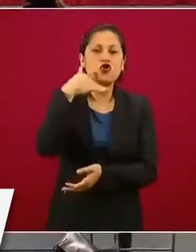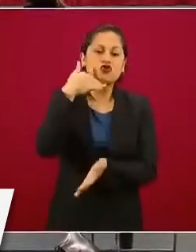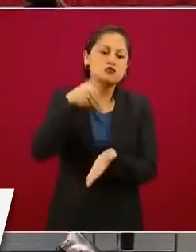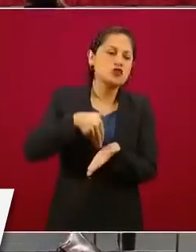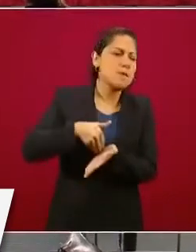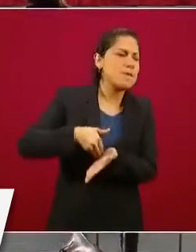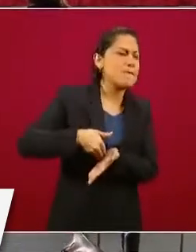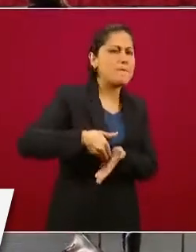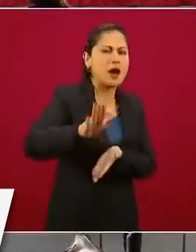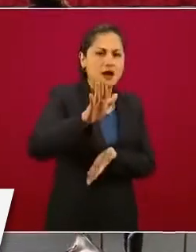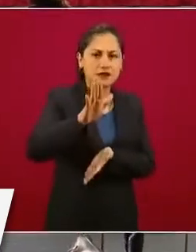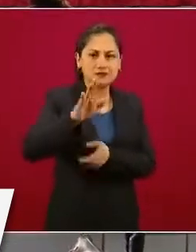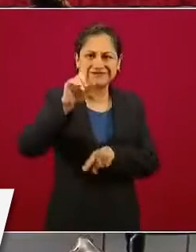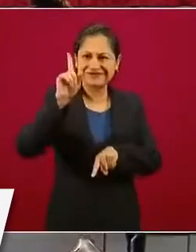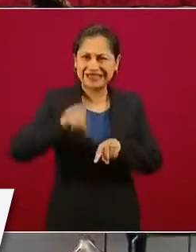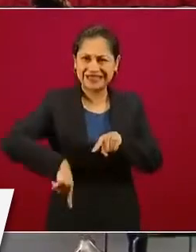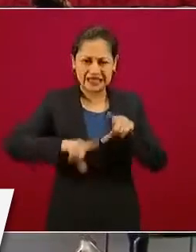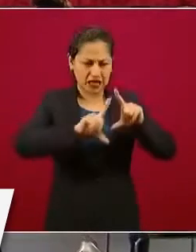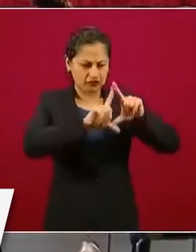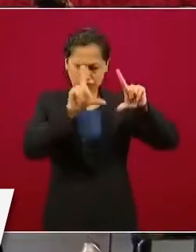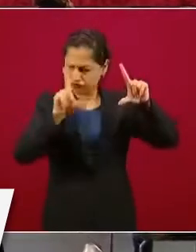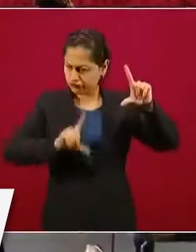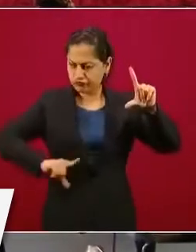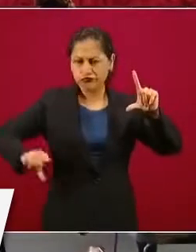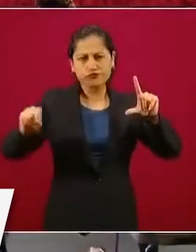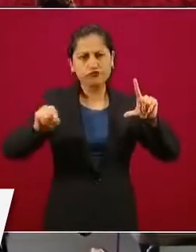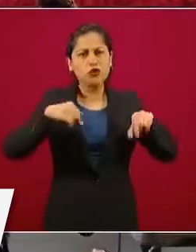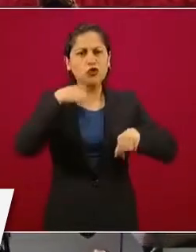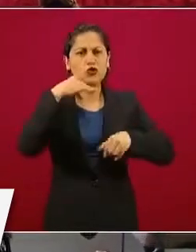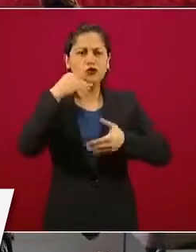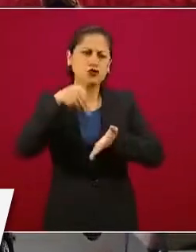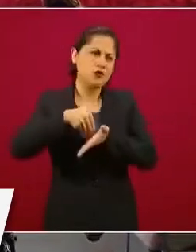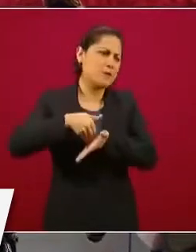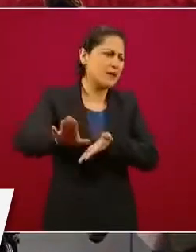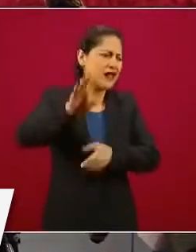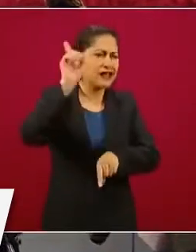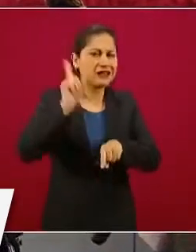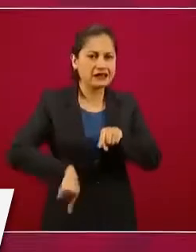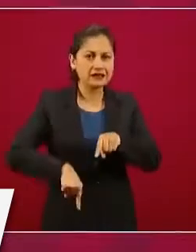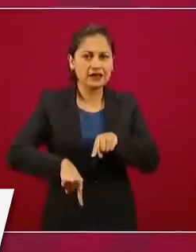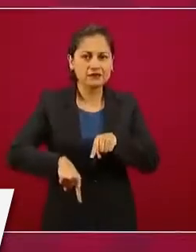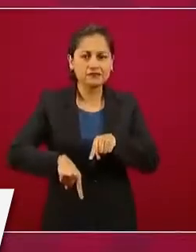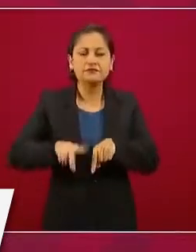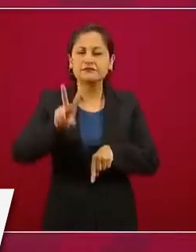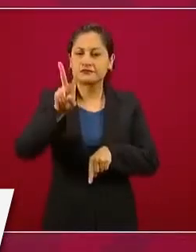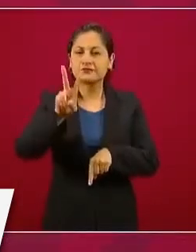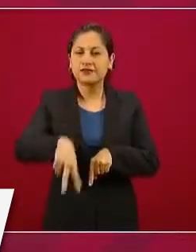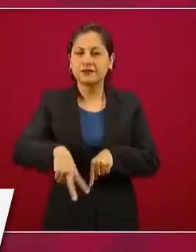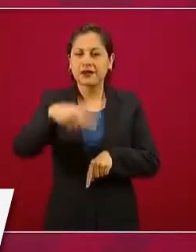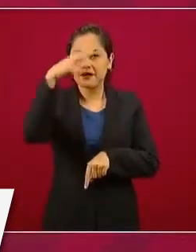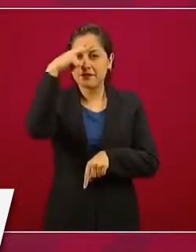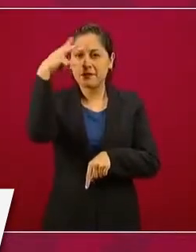corrupción del país, se va a lograr el renacimiento de México